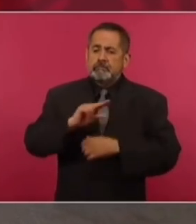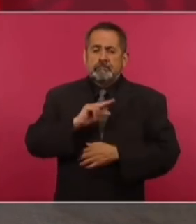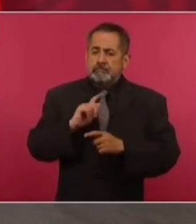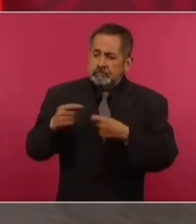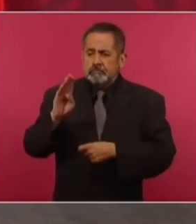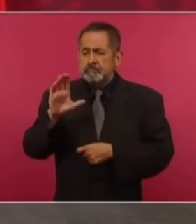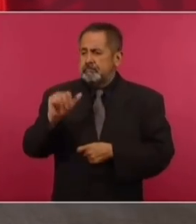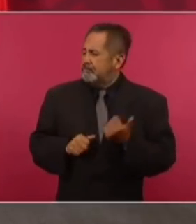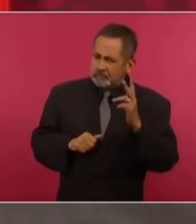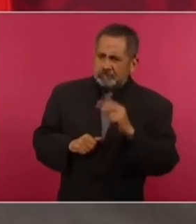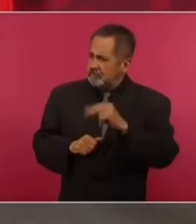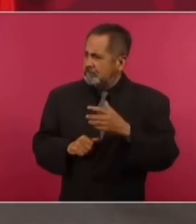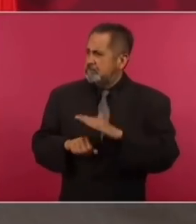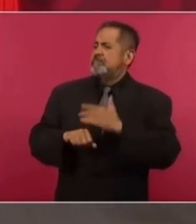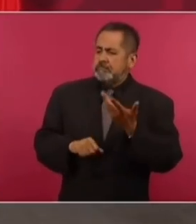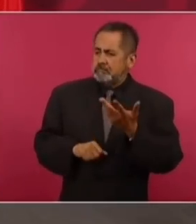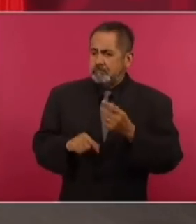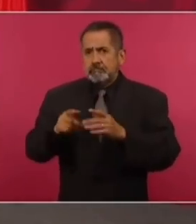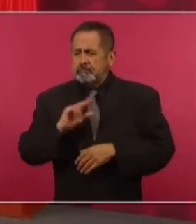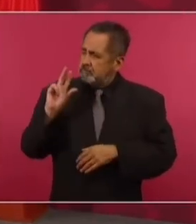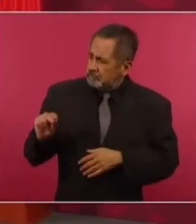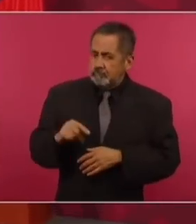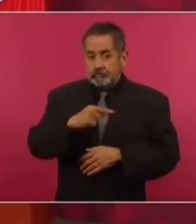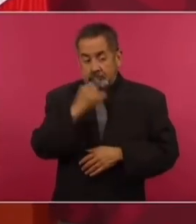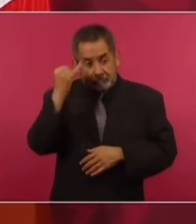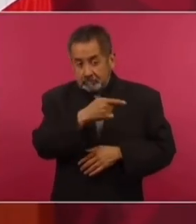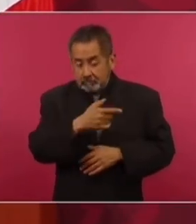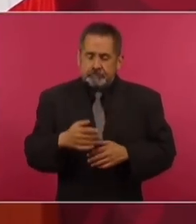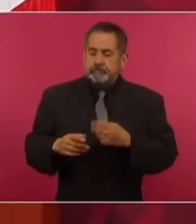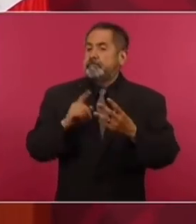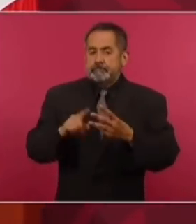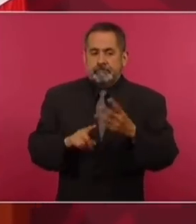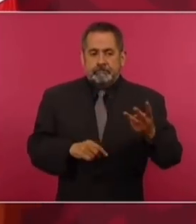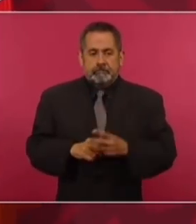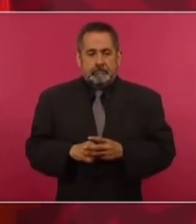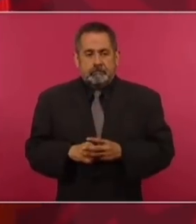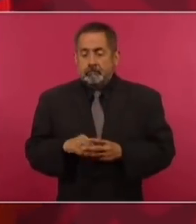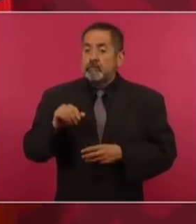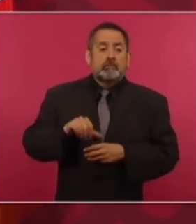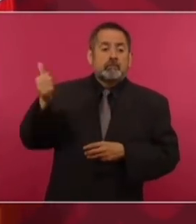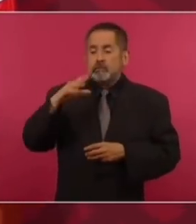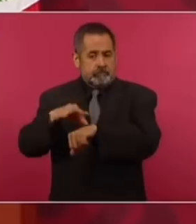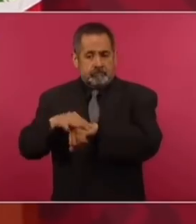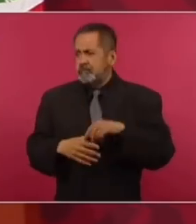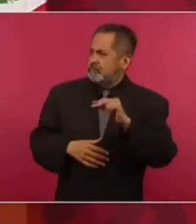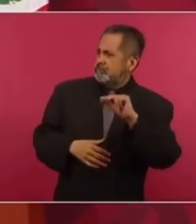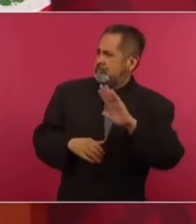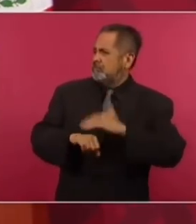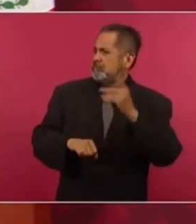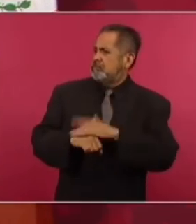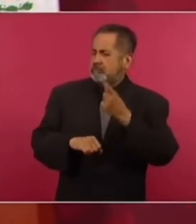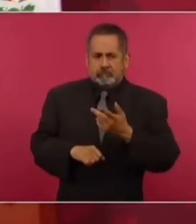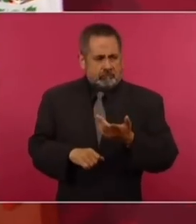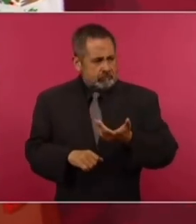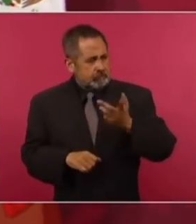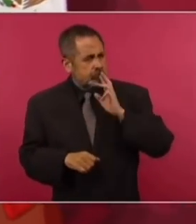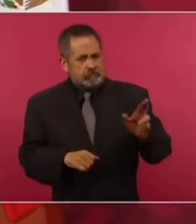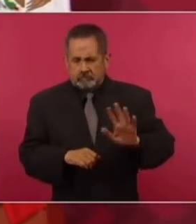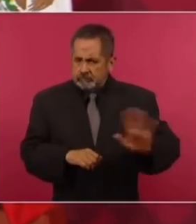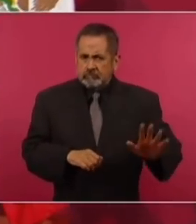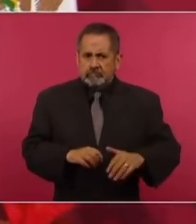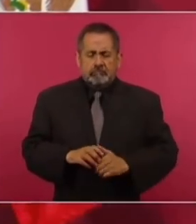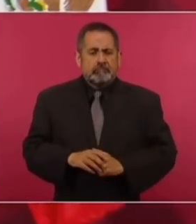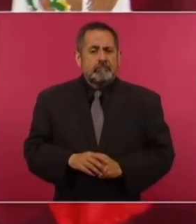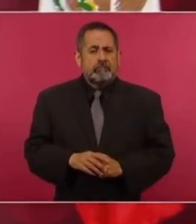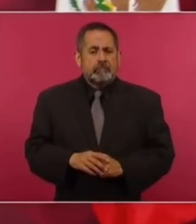darles becas a médicos para que se especialicen? Y ahora, tres. ¿Por qué traer médicos de Cuba? Contestamos. O sea,